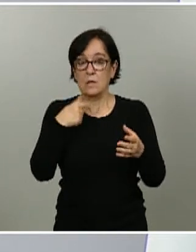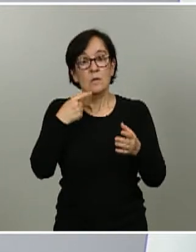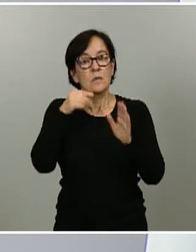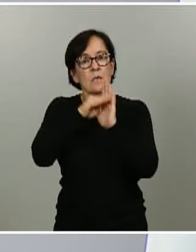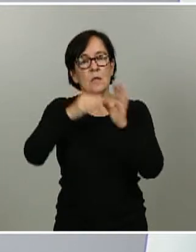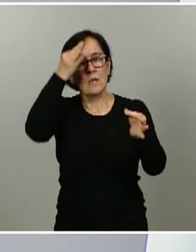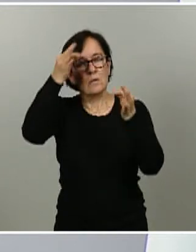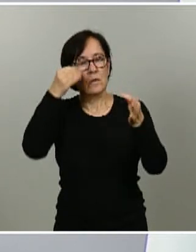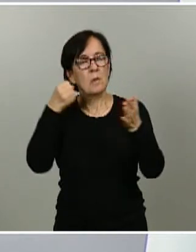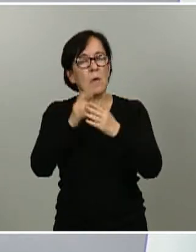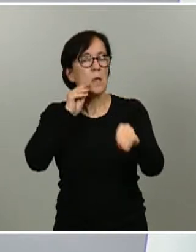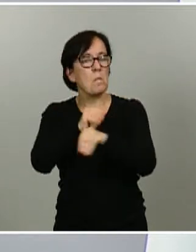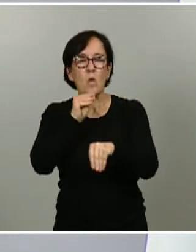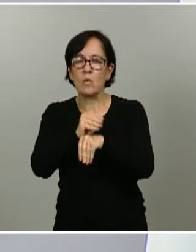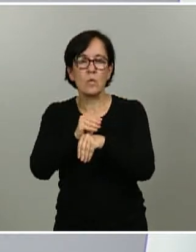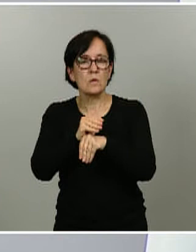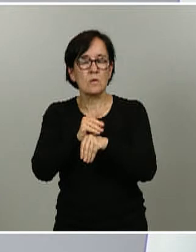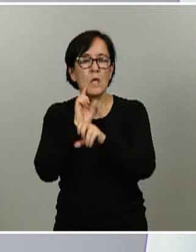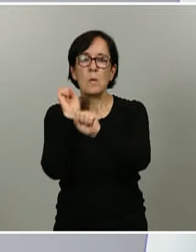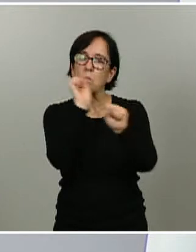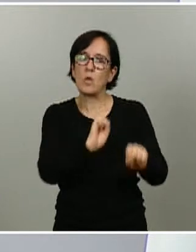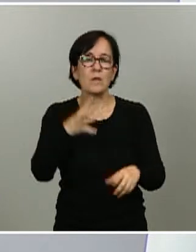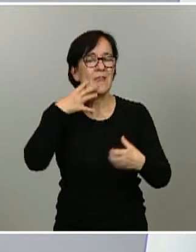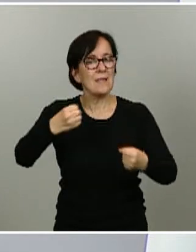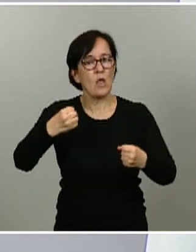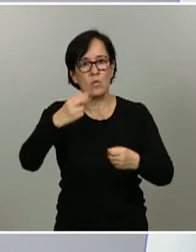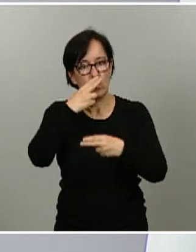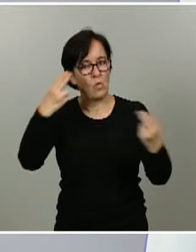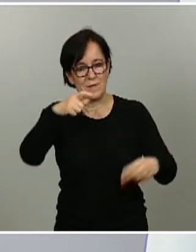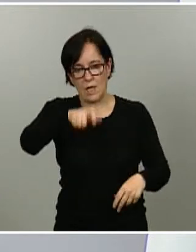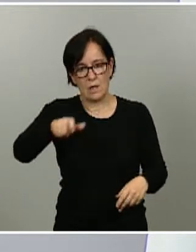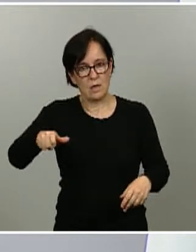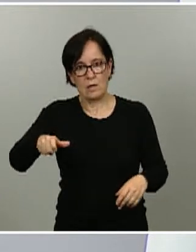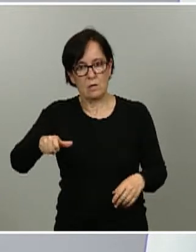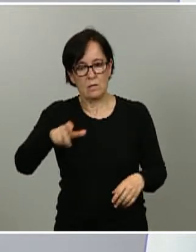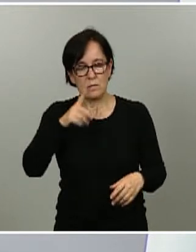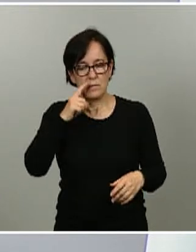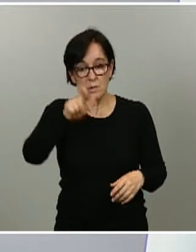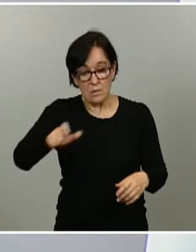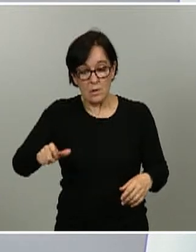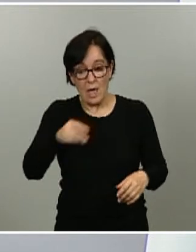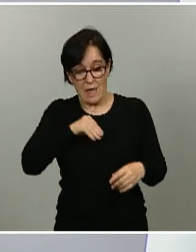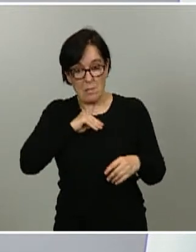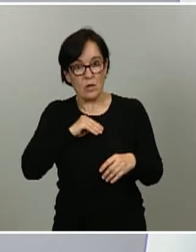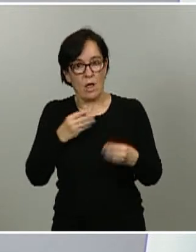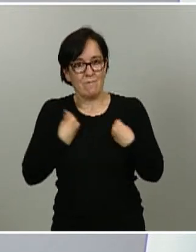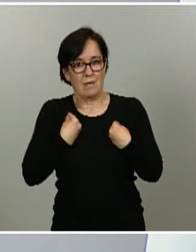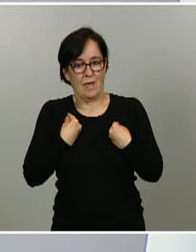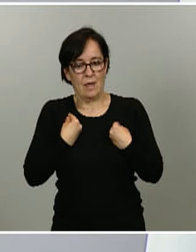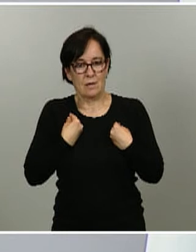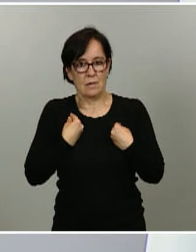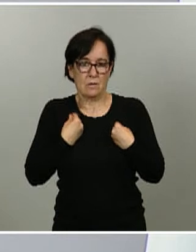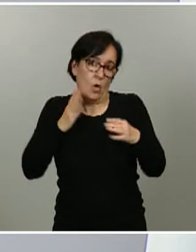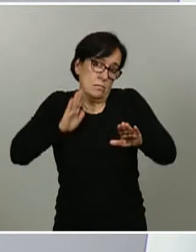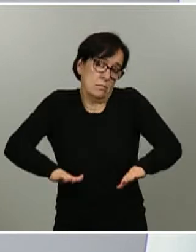máxima prudencia y de protección de la salud pública de todos los ciudadanos tanto los ciudadanos españoles que están viviendo o que están residiendo